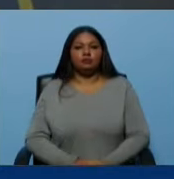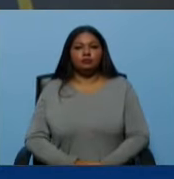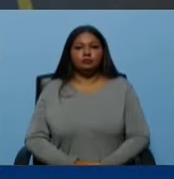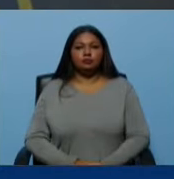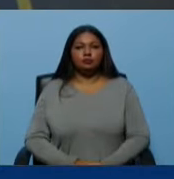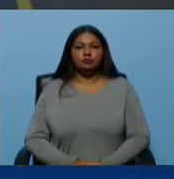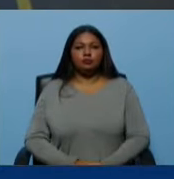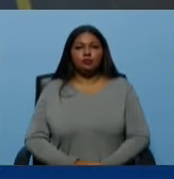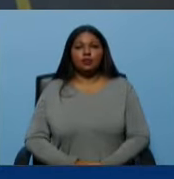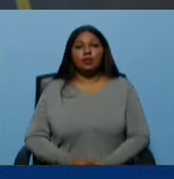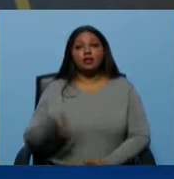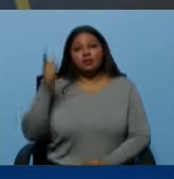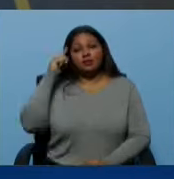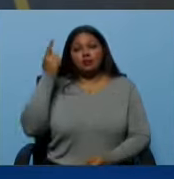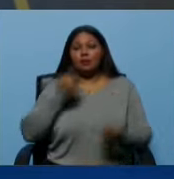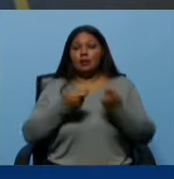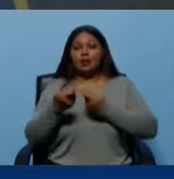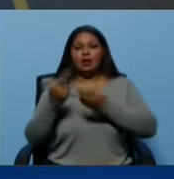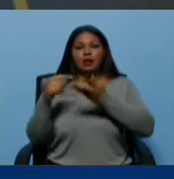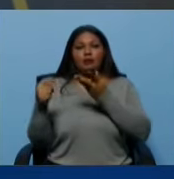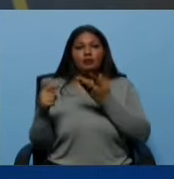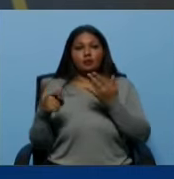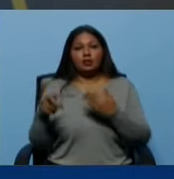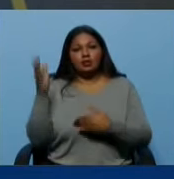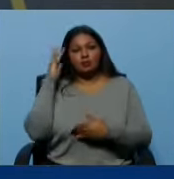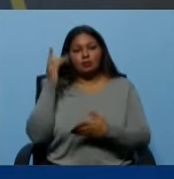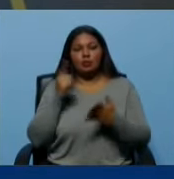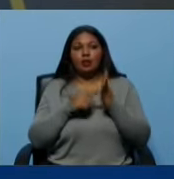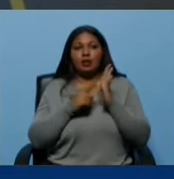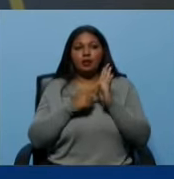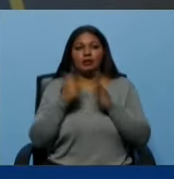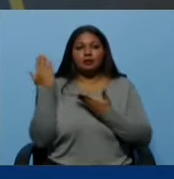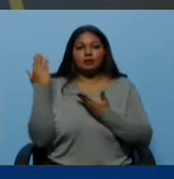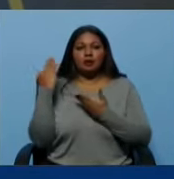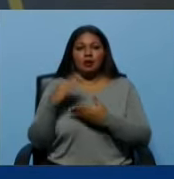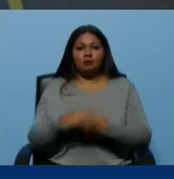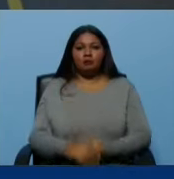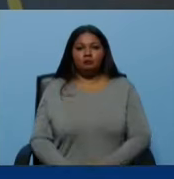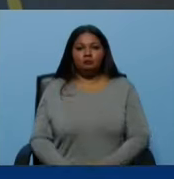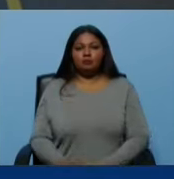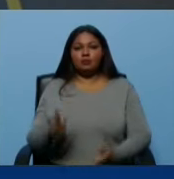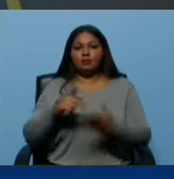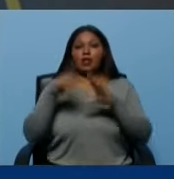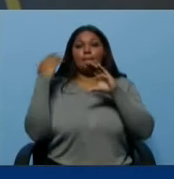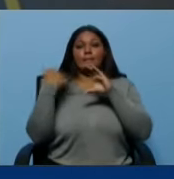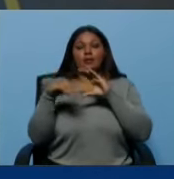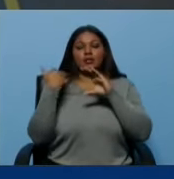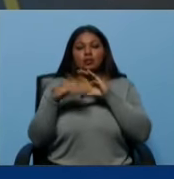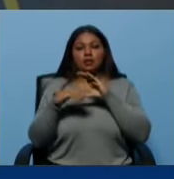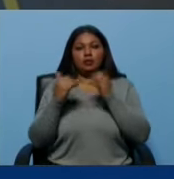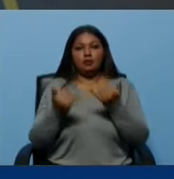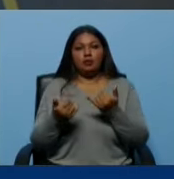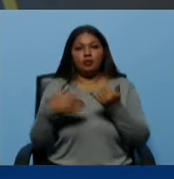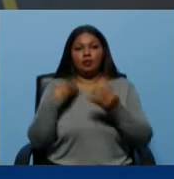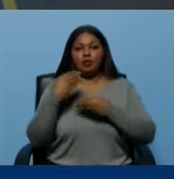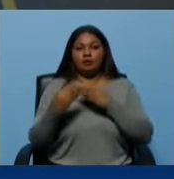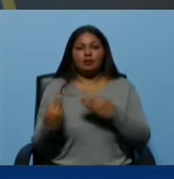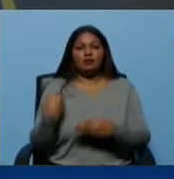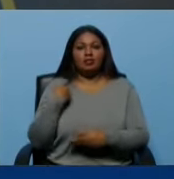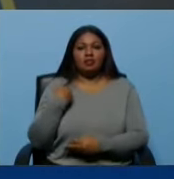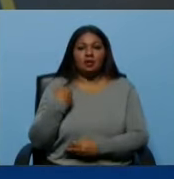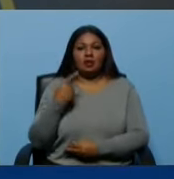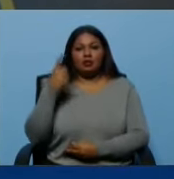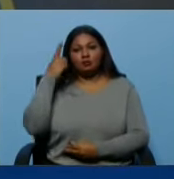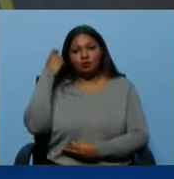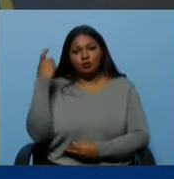es que sepan manejarle herramientas. La cosa es que sepas que por aquí te están llegando mensajes que pueden hacerte daño a tu